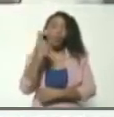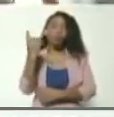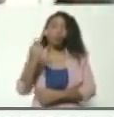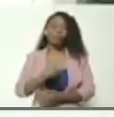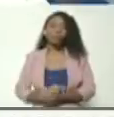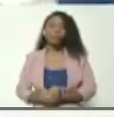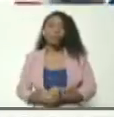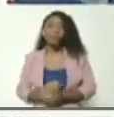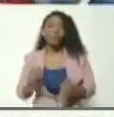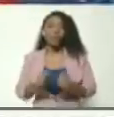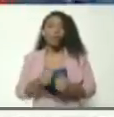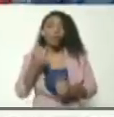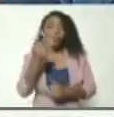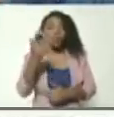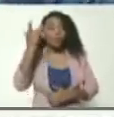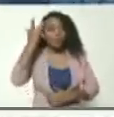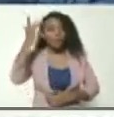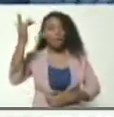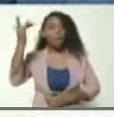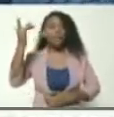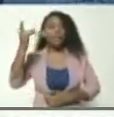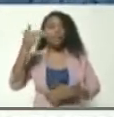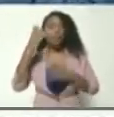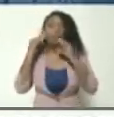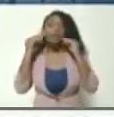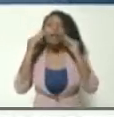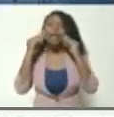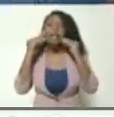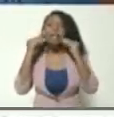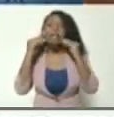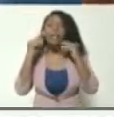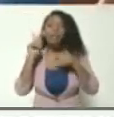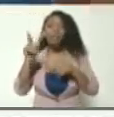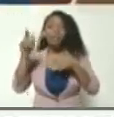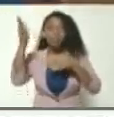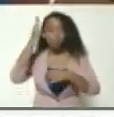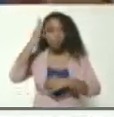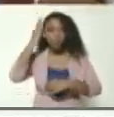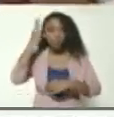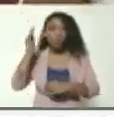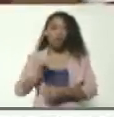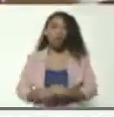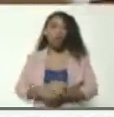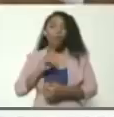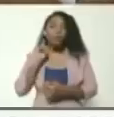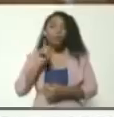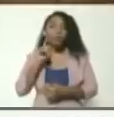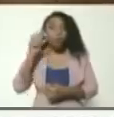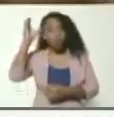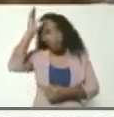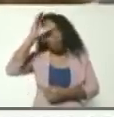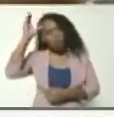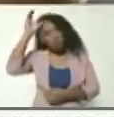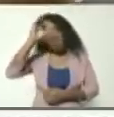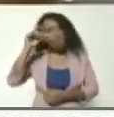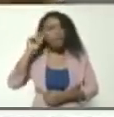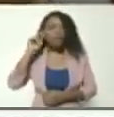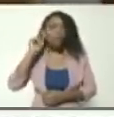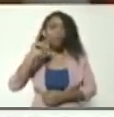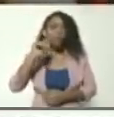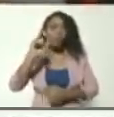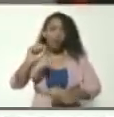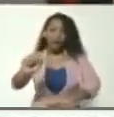Con su inteligencia, con su experiencia, con su sabiduría, con su conciencia, con su